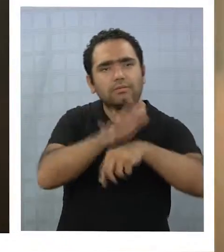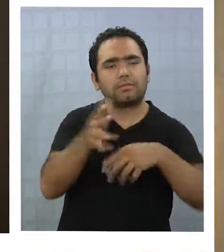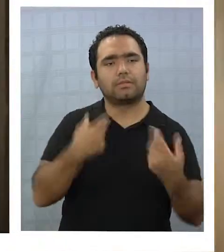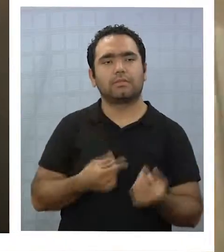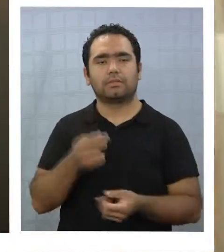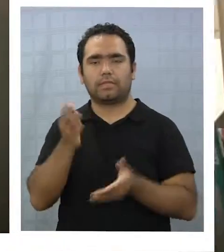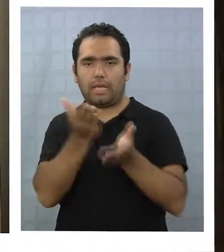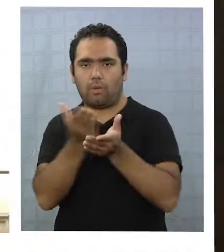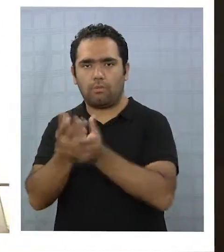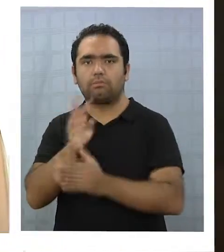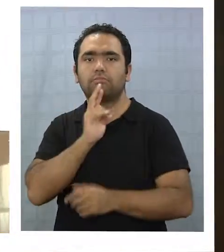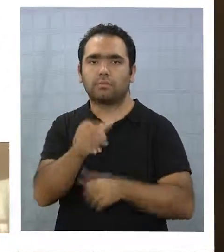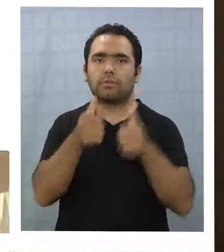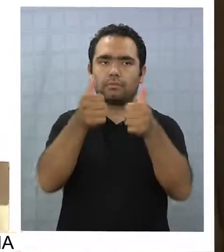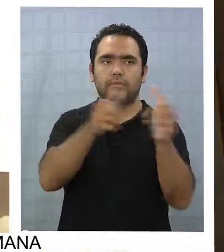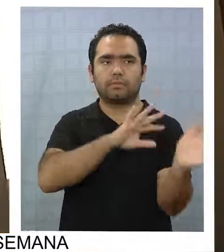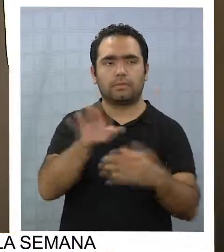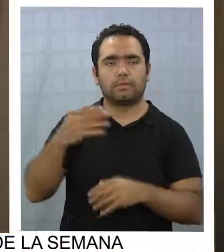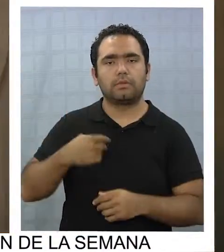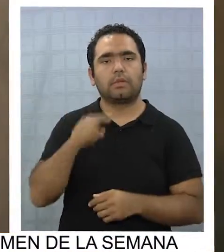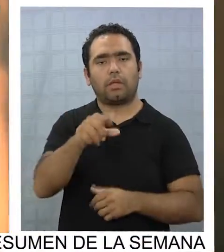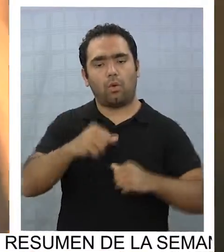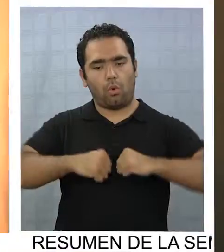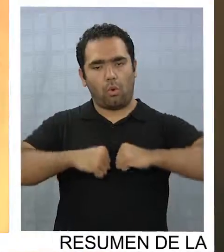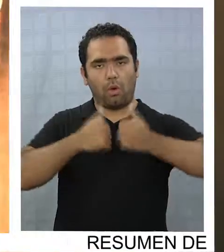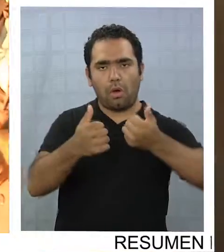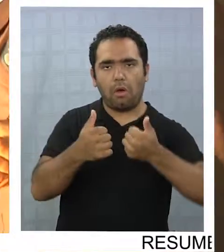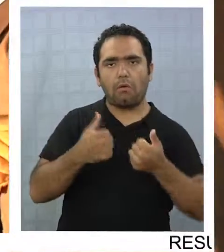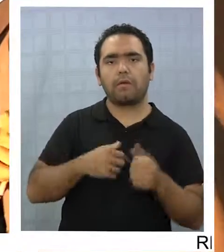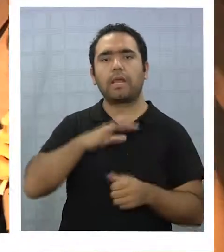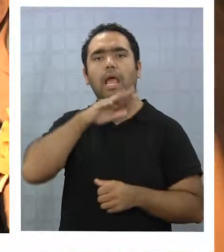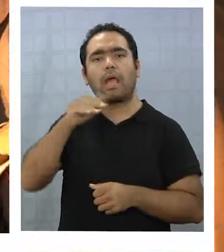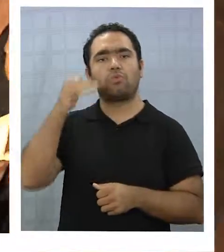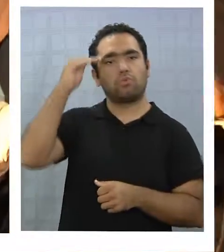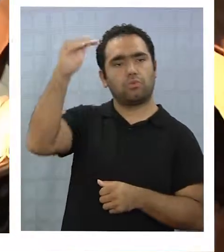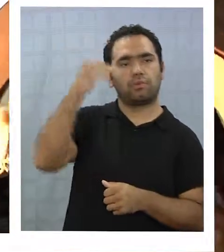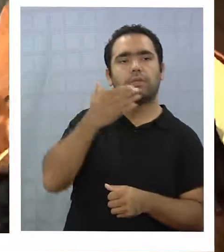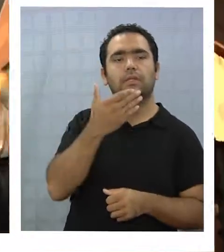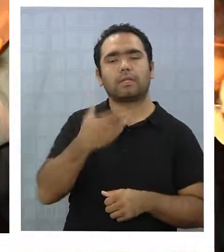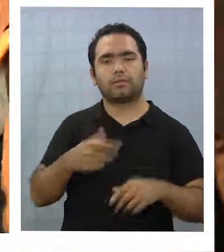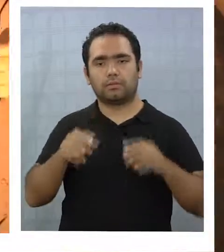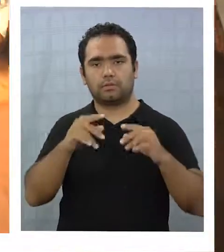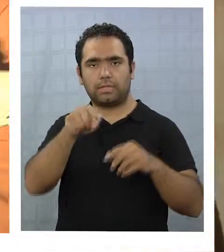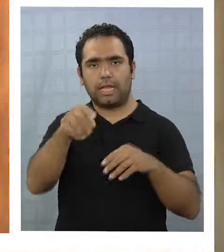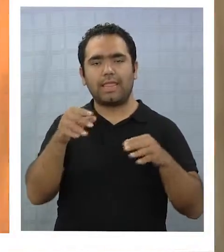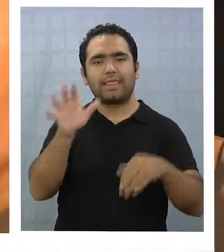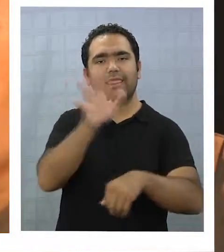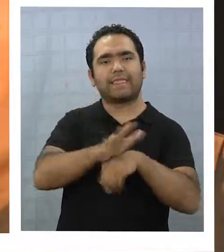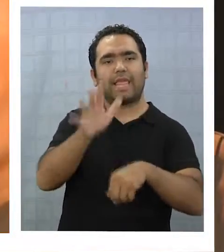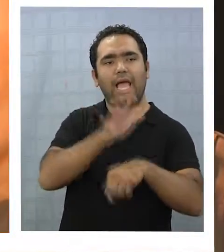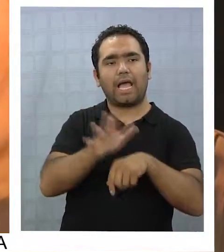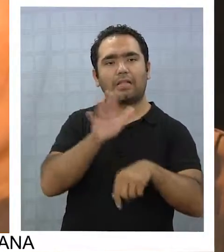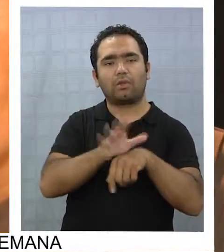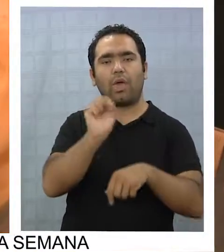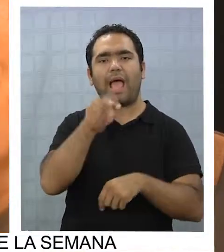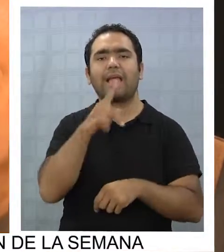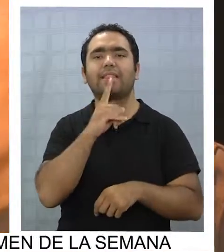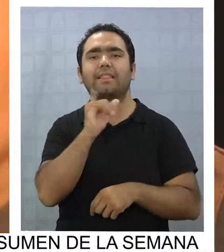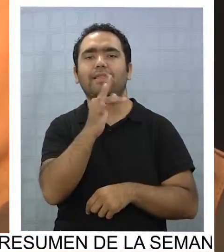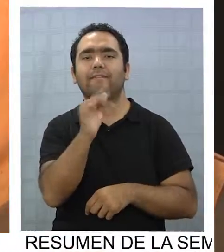colegios. Dirigida a público juvenil y adulto, la Casa Pou se presentará en el Teatro Antifaz, en Riquelme